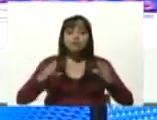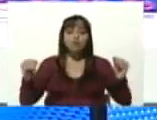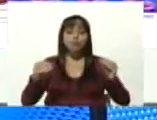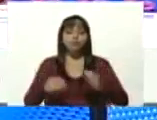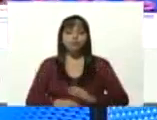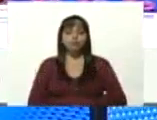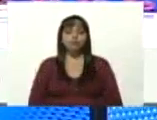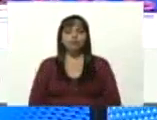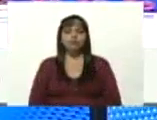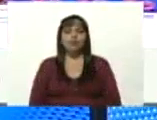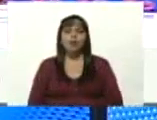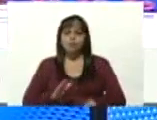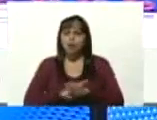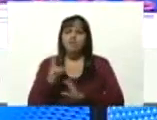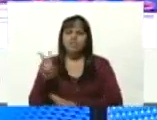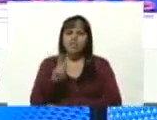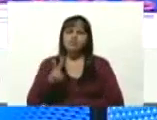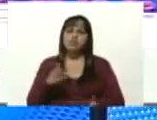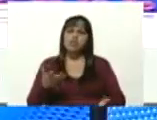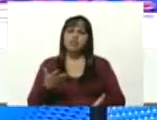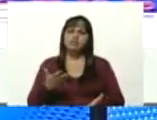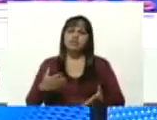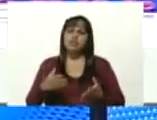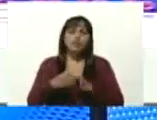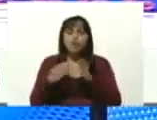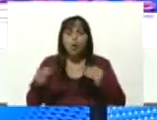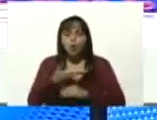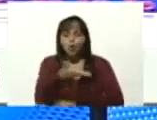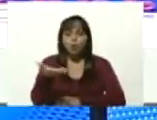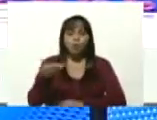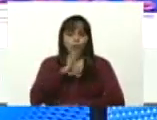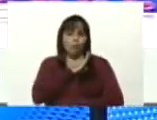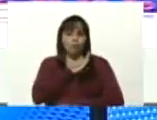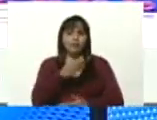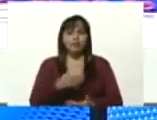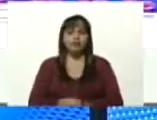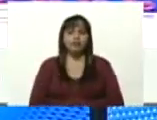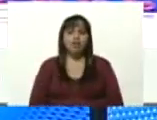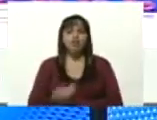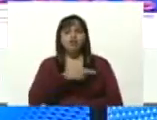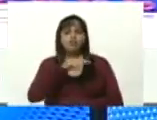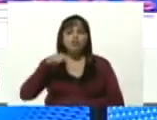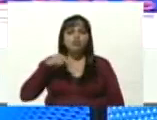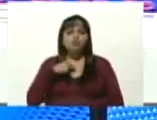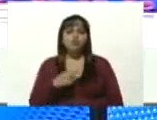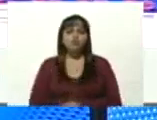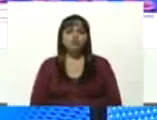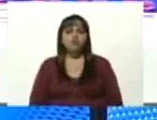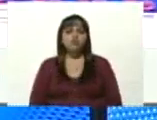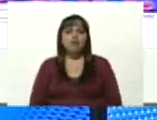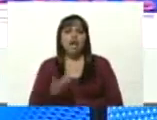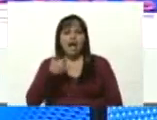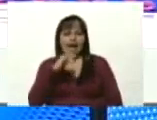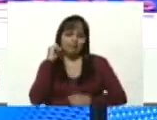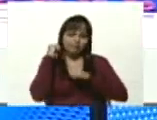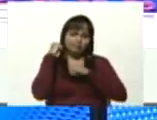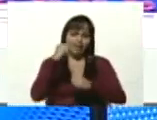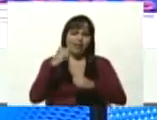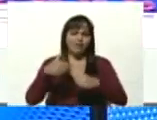porque Venezuela nos pertenece a todos nosotros somos guerreros